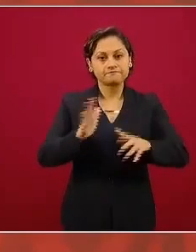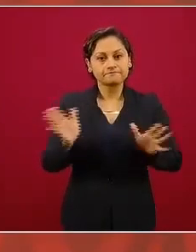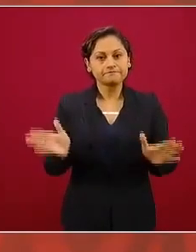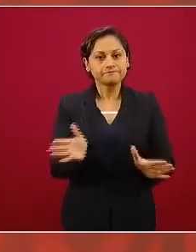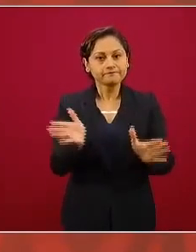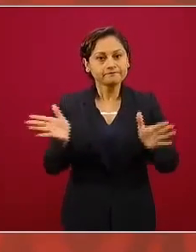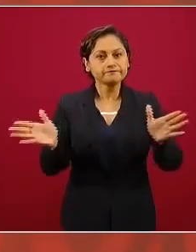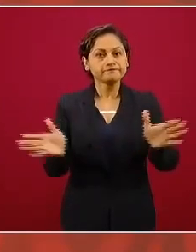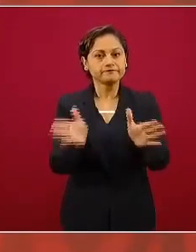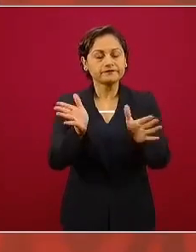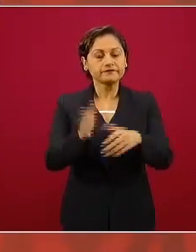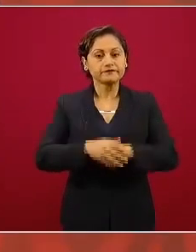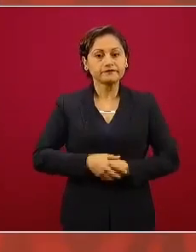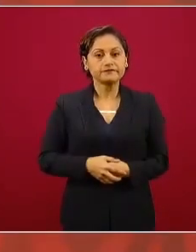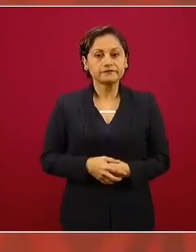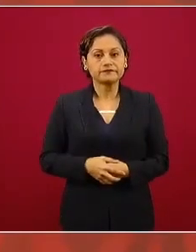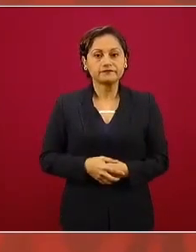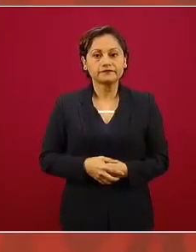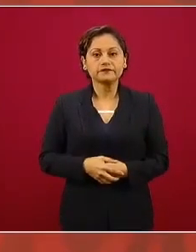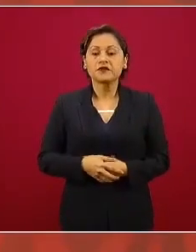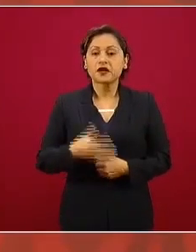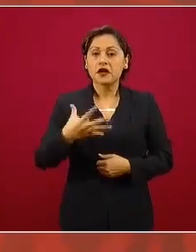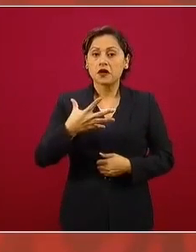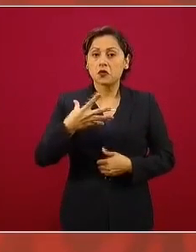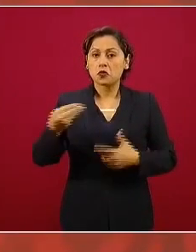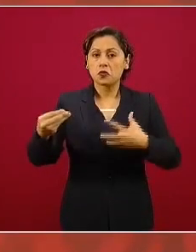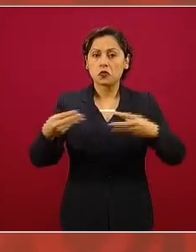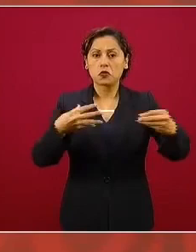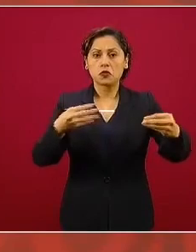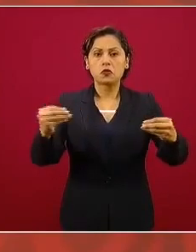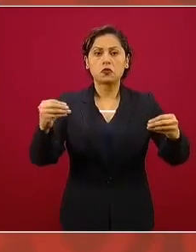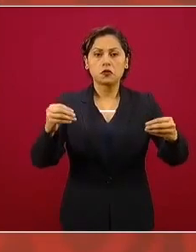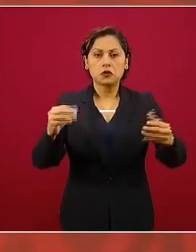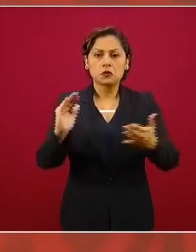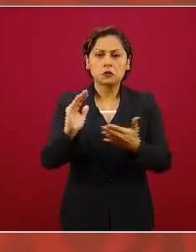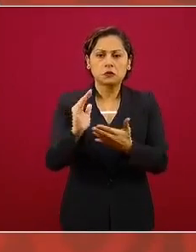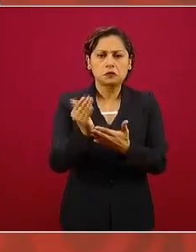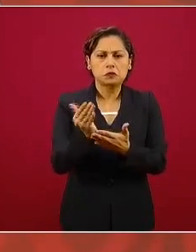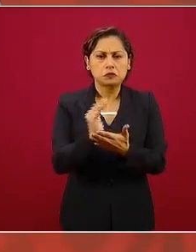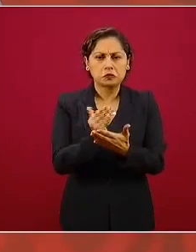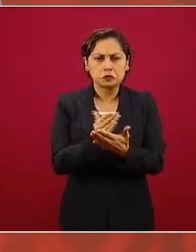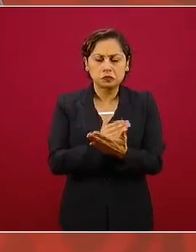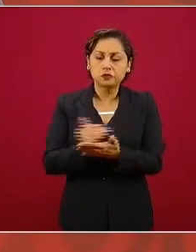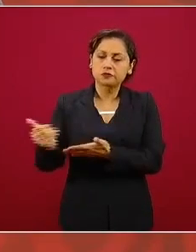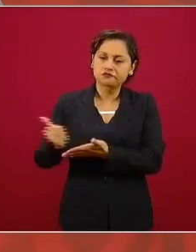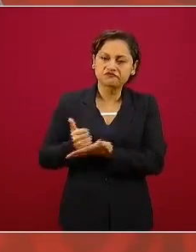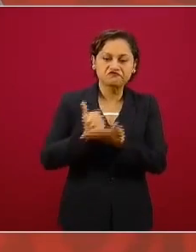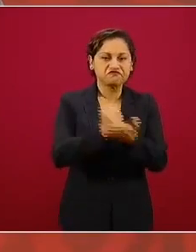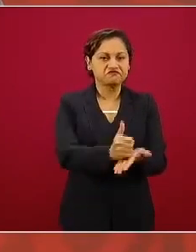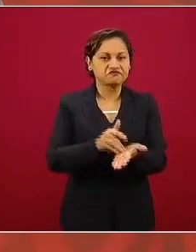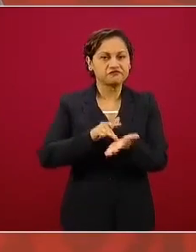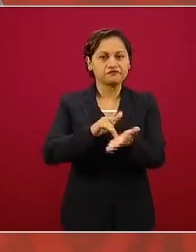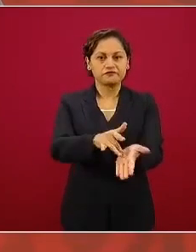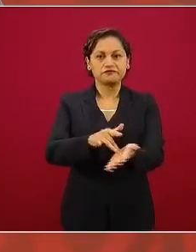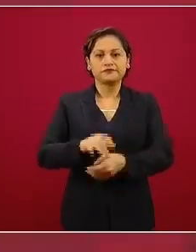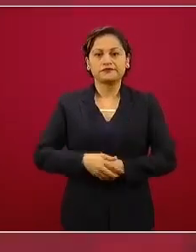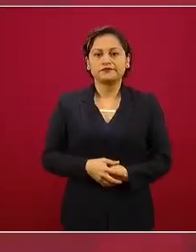seguir domando la pandemia, como se ha venido haciendo.